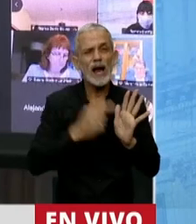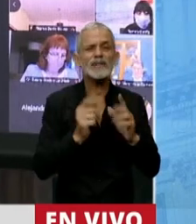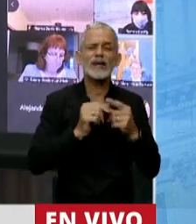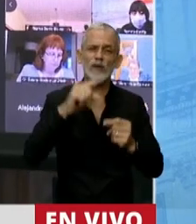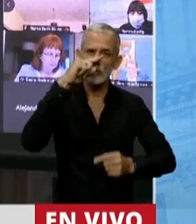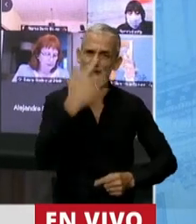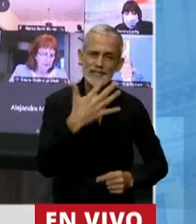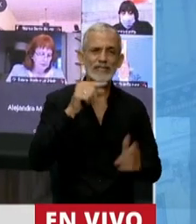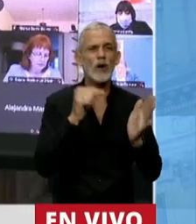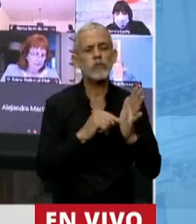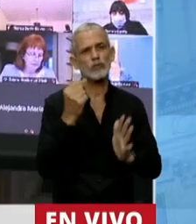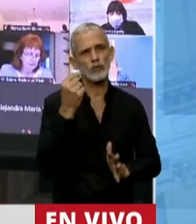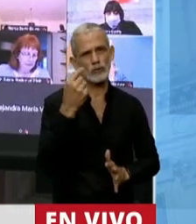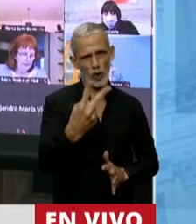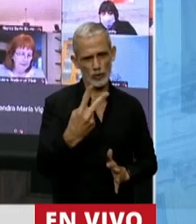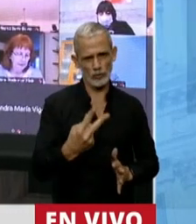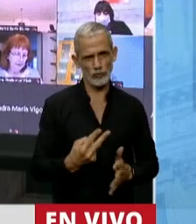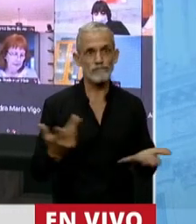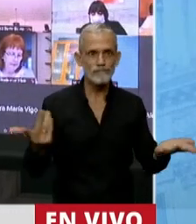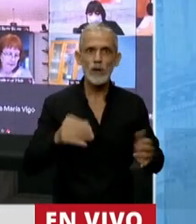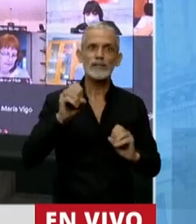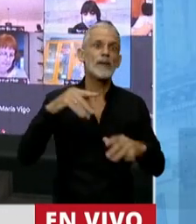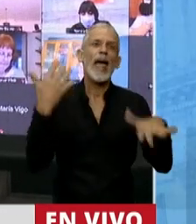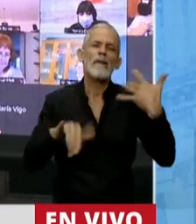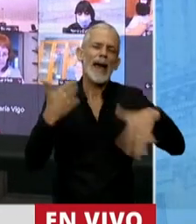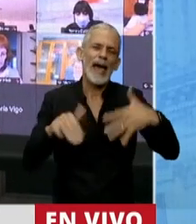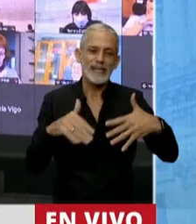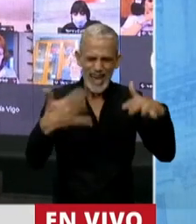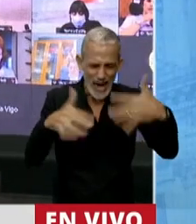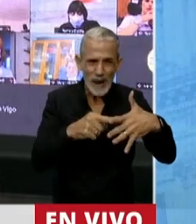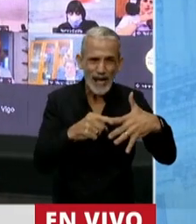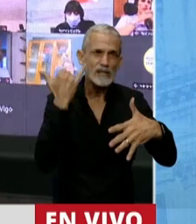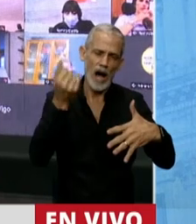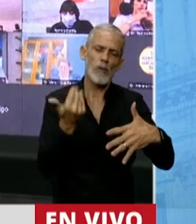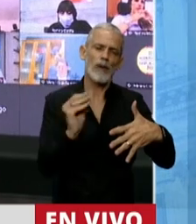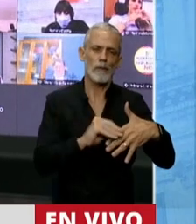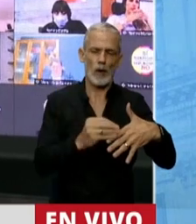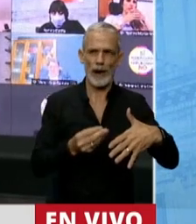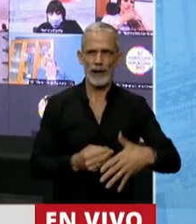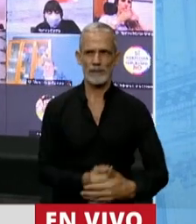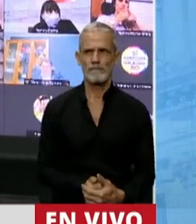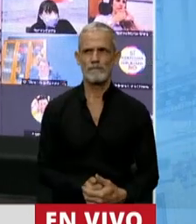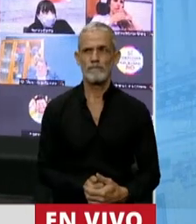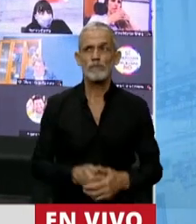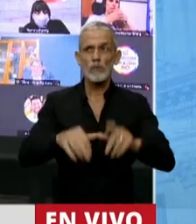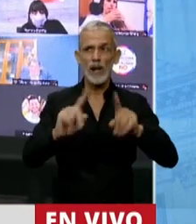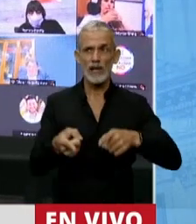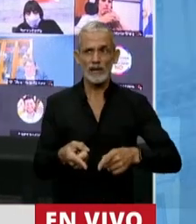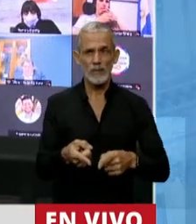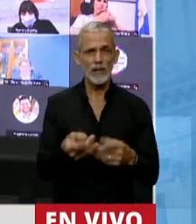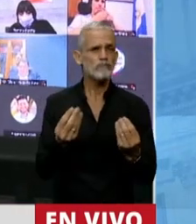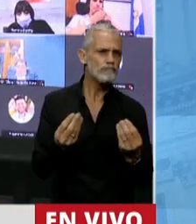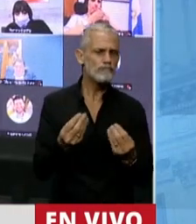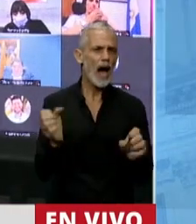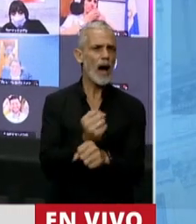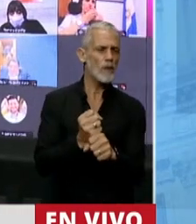artículo 75, inciso segundo. Por eso lo llaman de emergencia. Y por este motivo, también se impone la